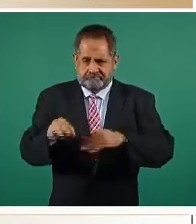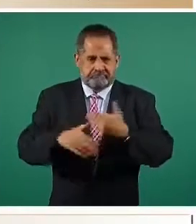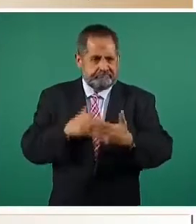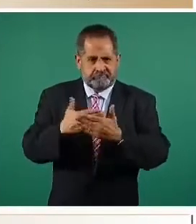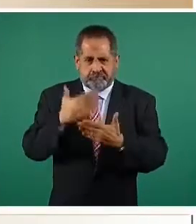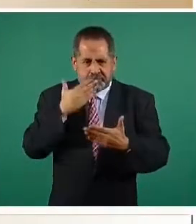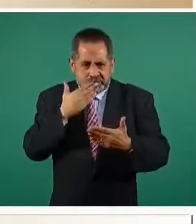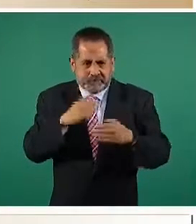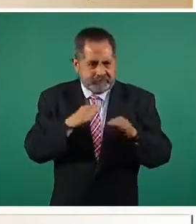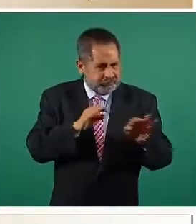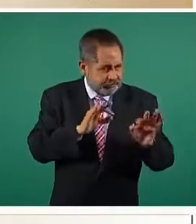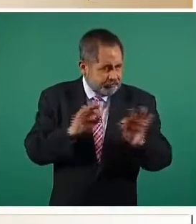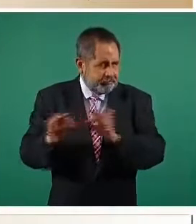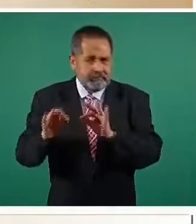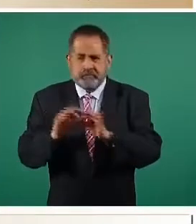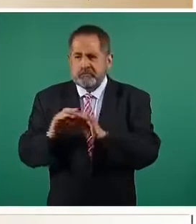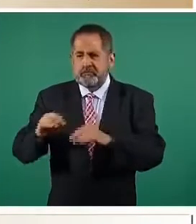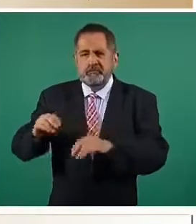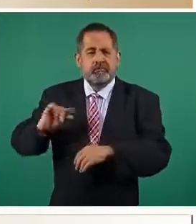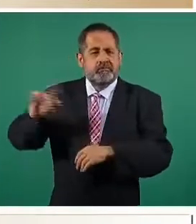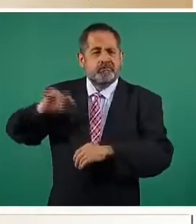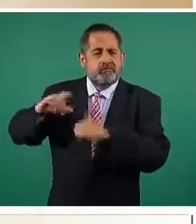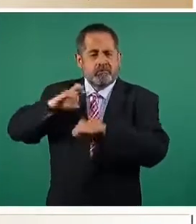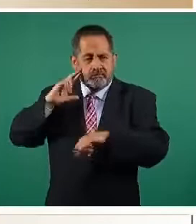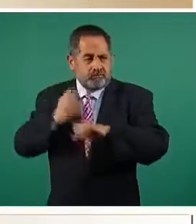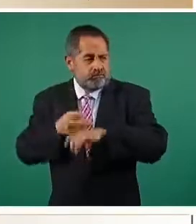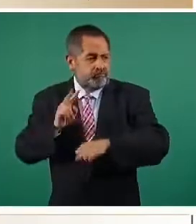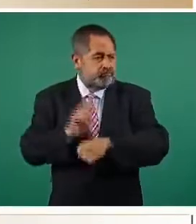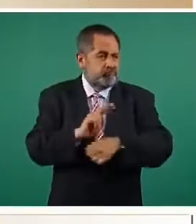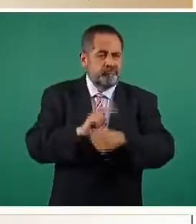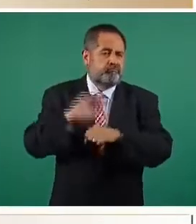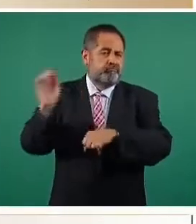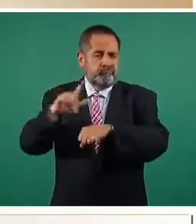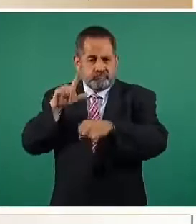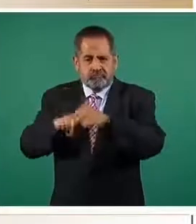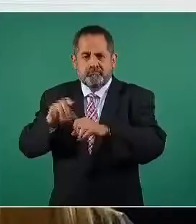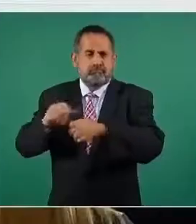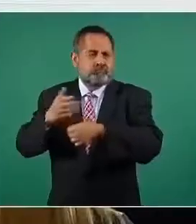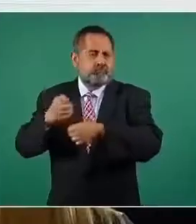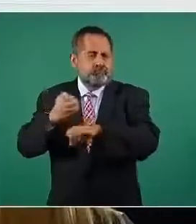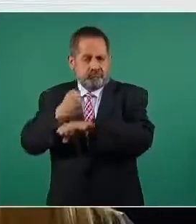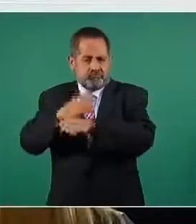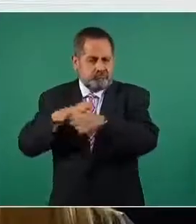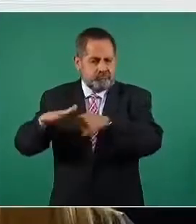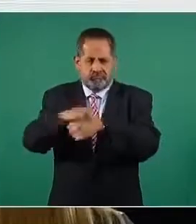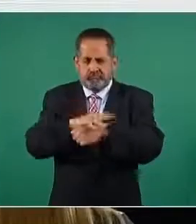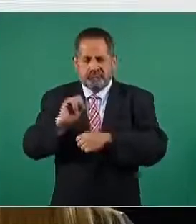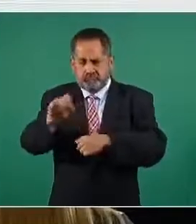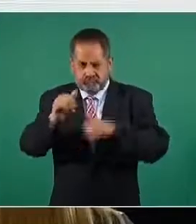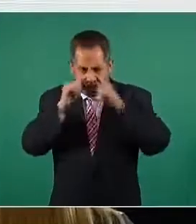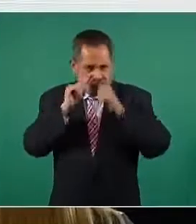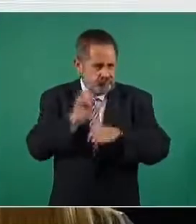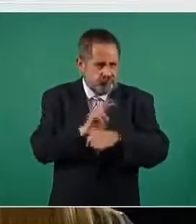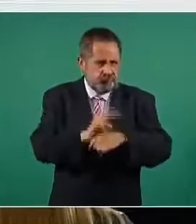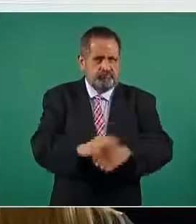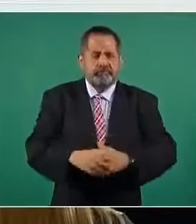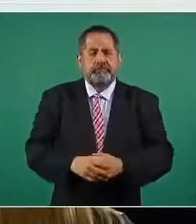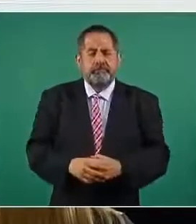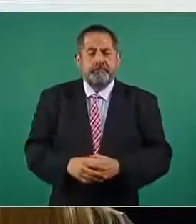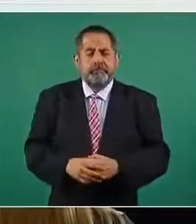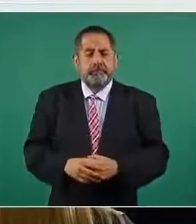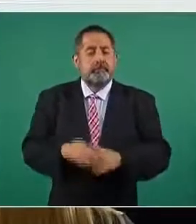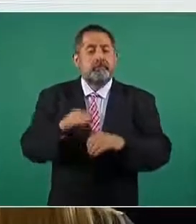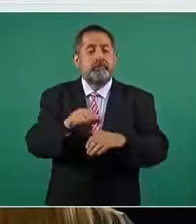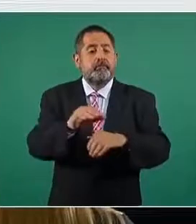presencia de las autoridades tanto federales como locales. Adelante. En el